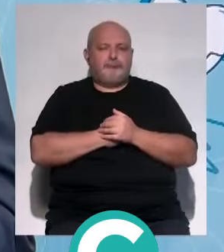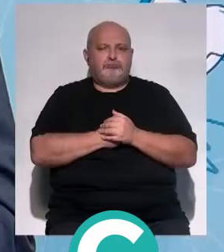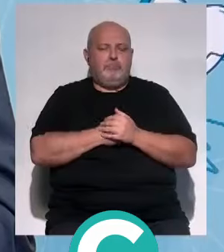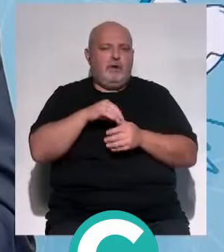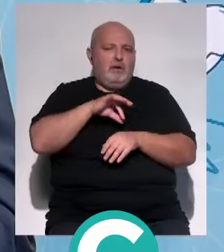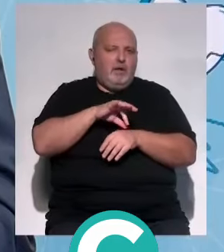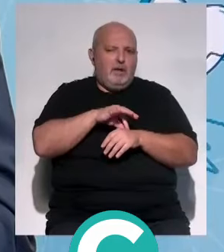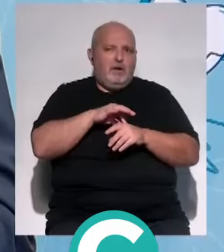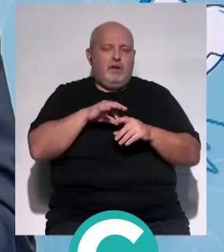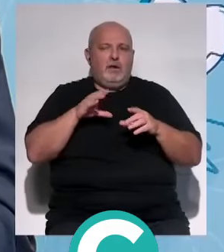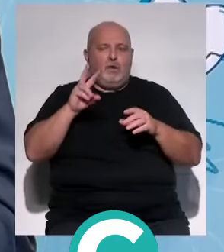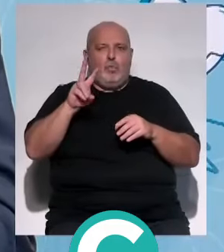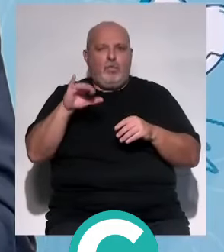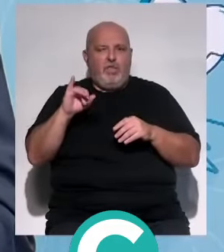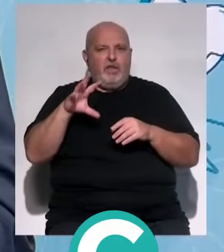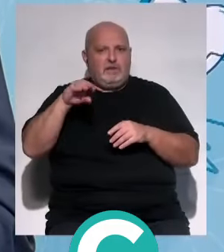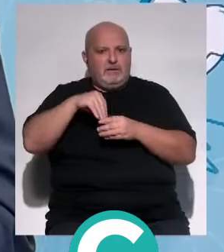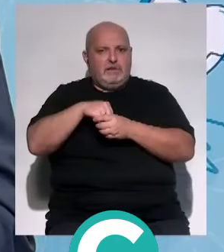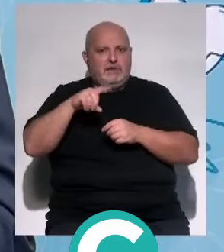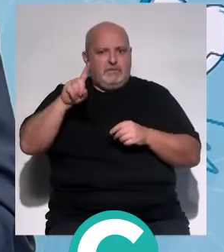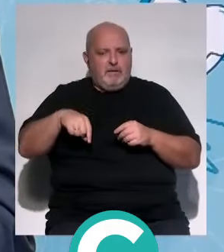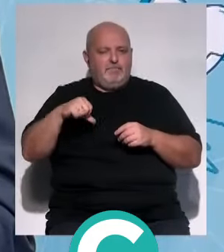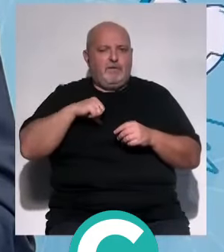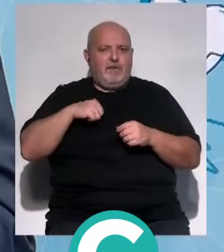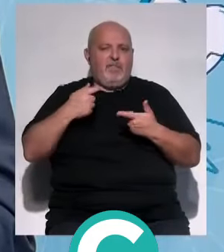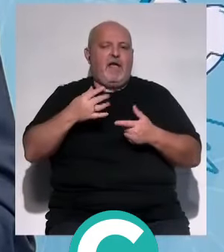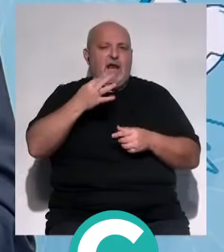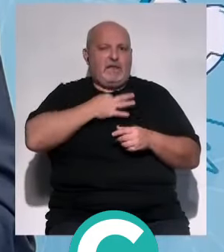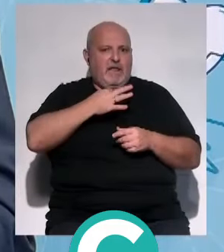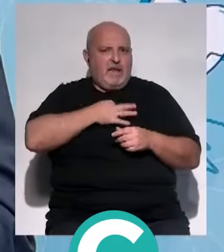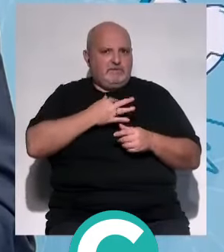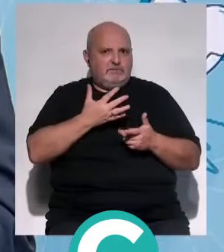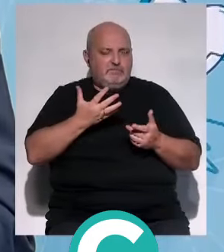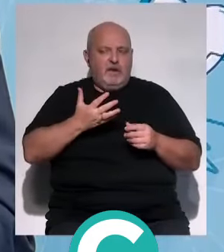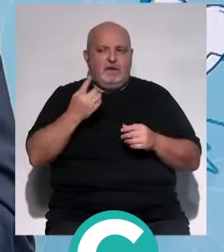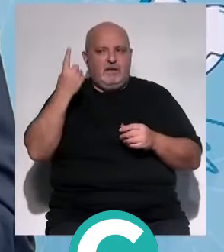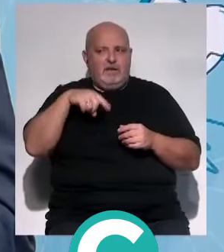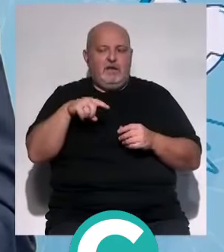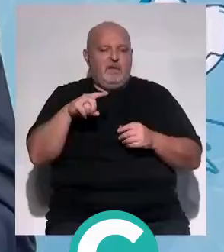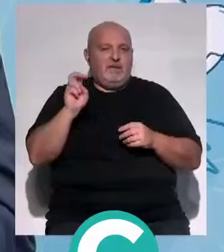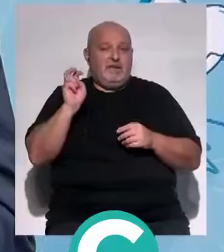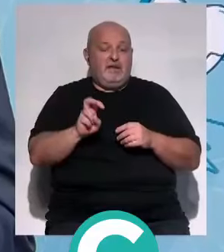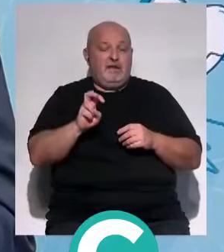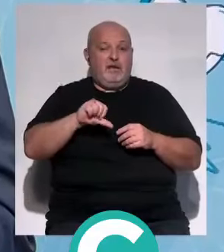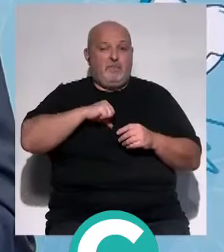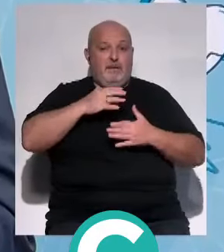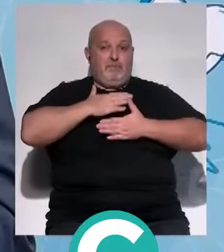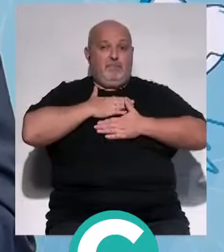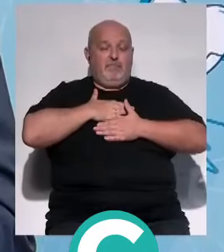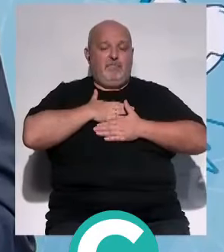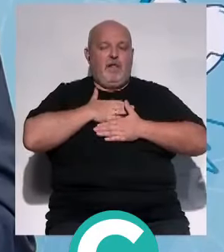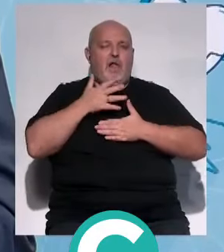malito, con nuestra unidad de cuidados intensivos, eso le da una garantía que saben que llegando a nuestro hospital